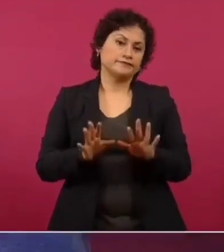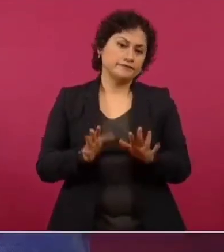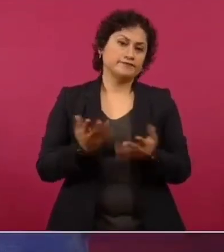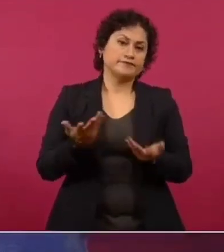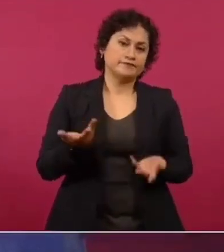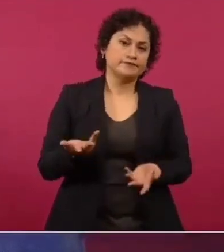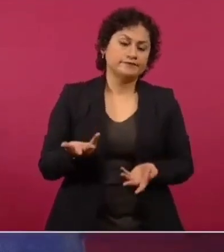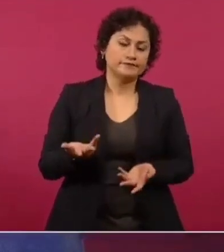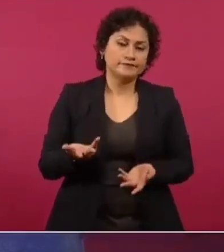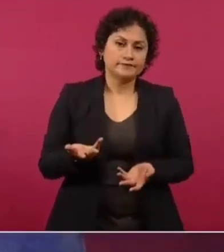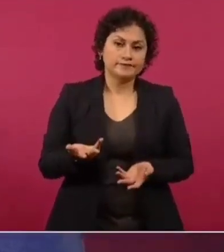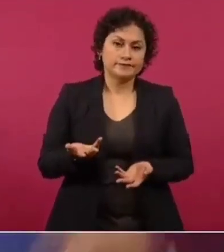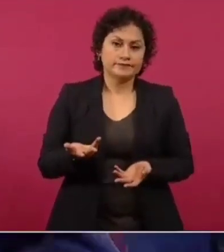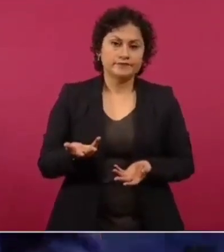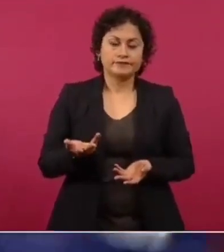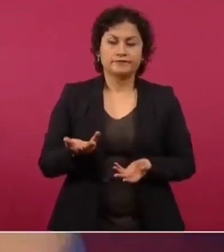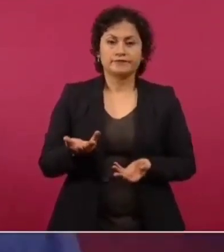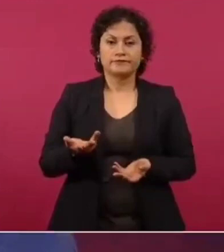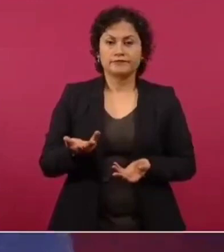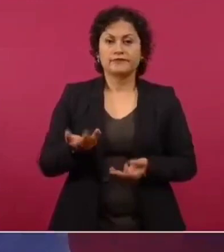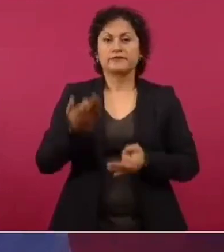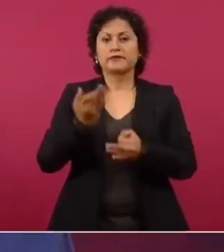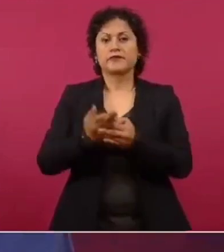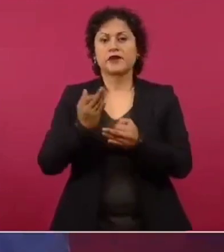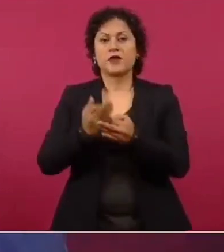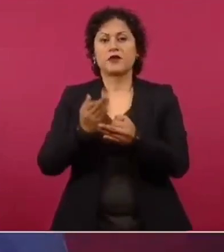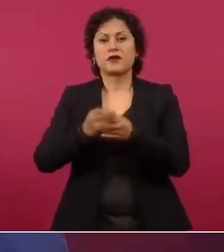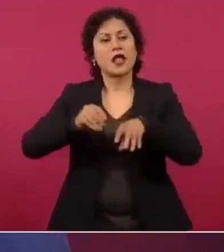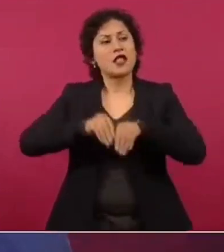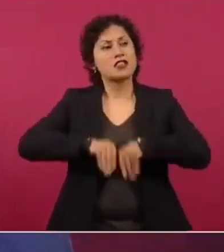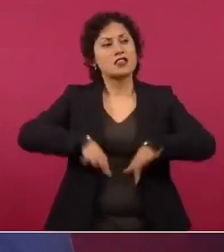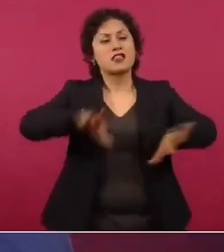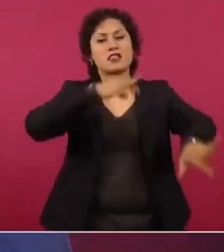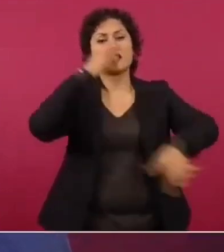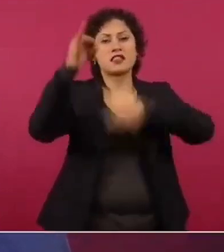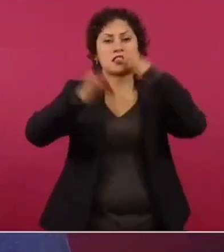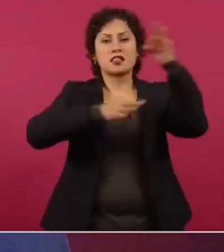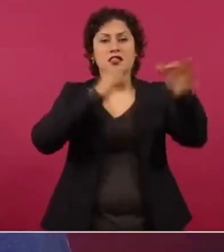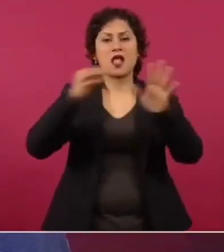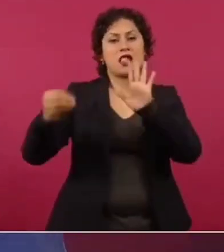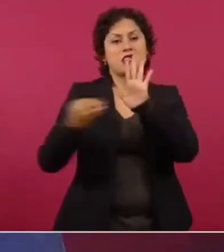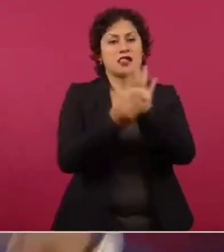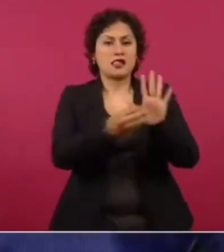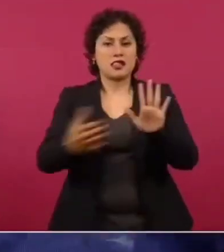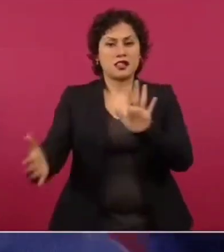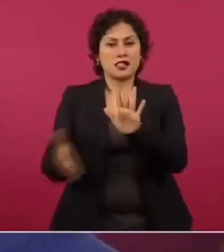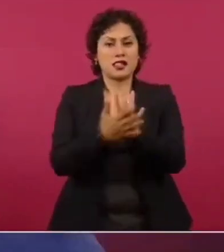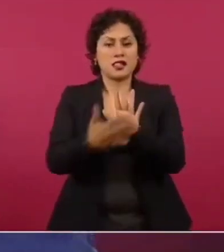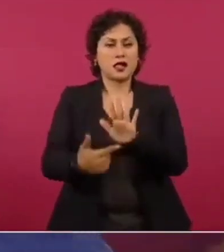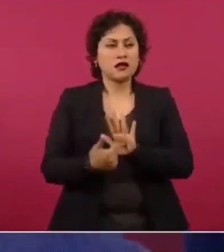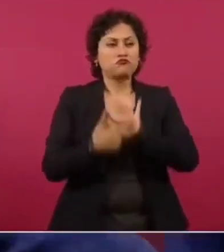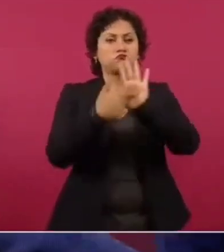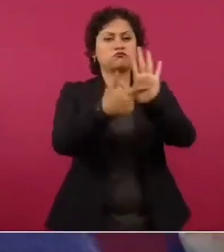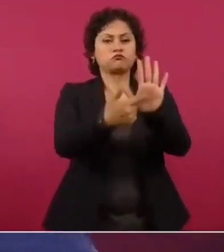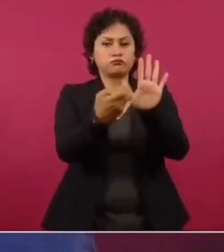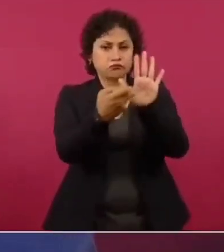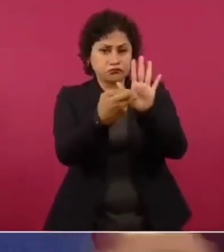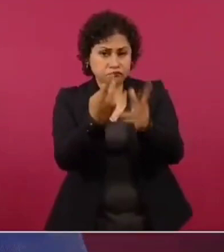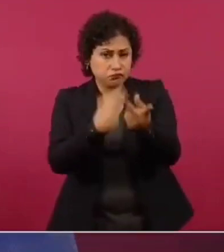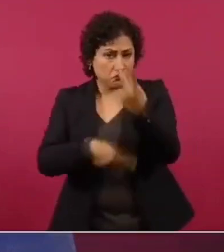con periodicazos dominar,